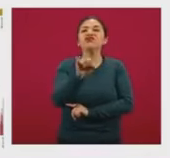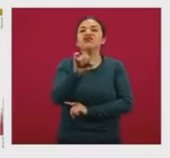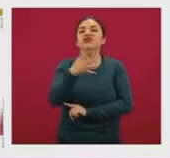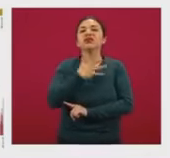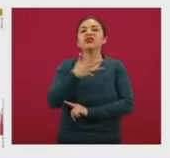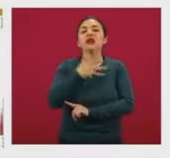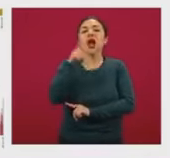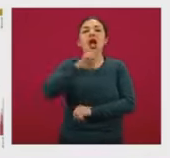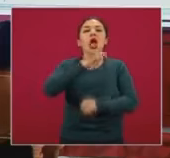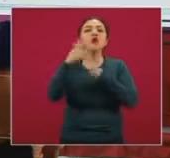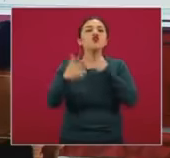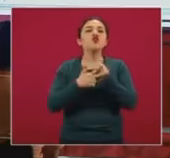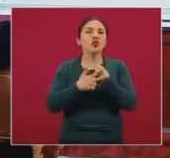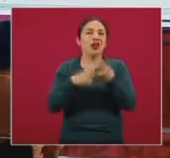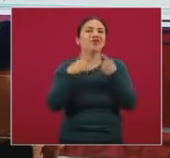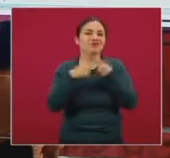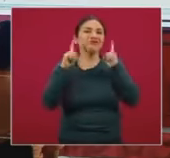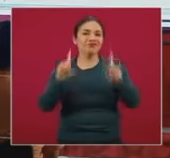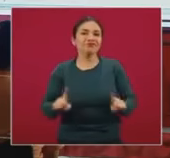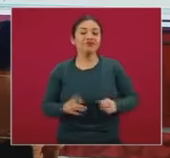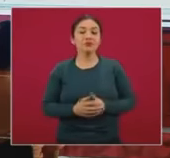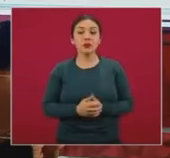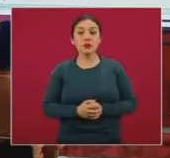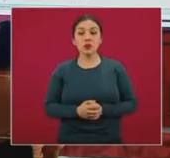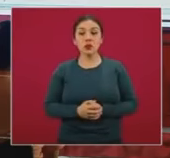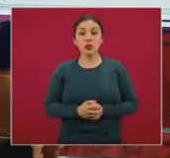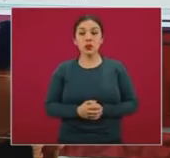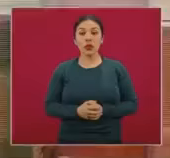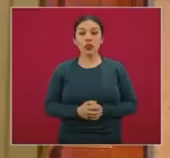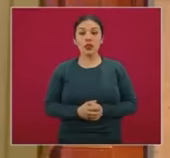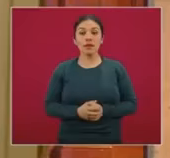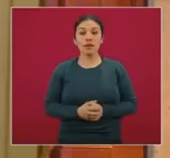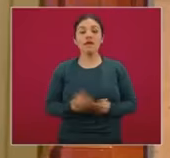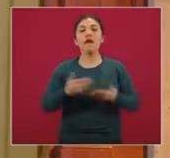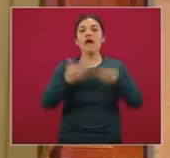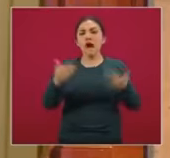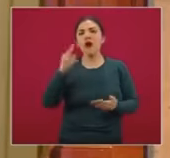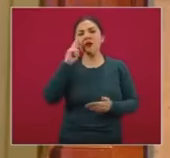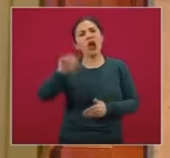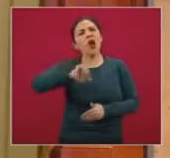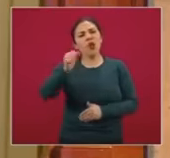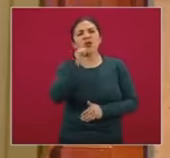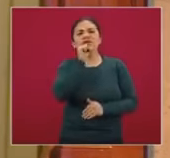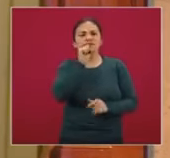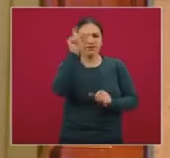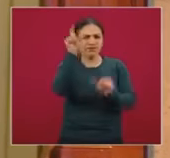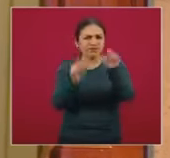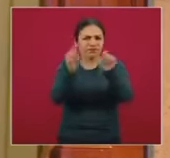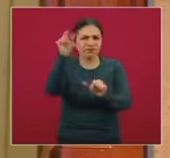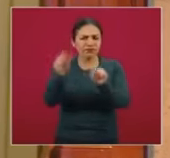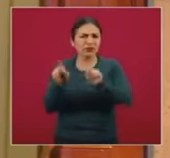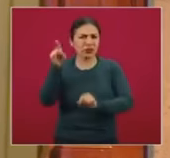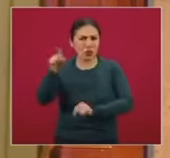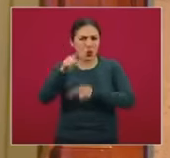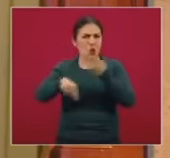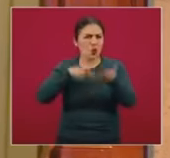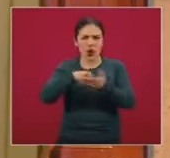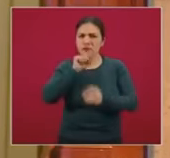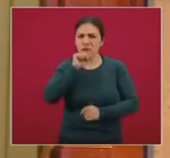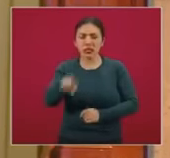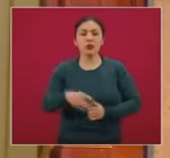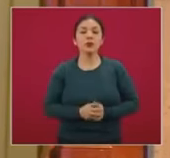viendo en el continente europeo. Vamos a pasar a ver otro grupo de gráficas también de estas regiones